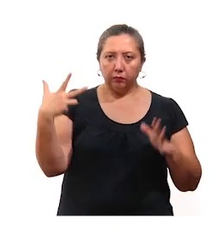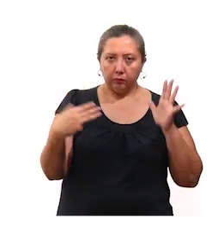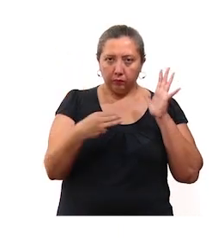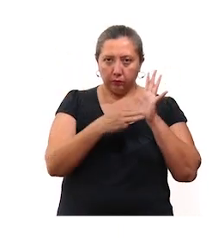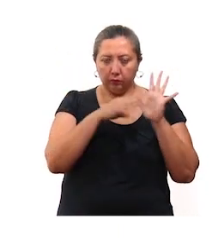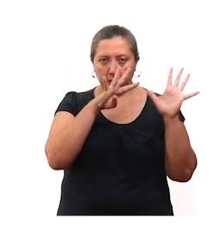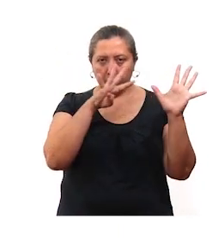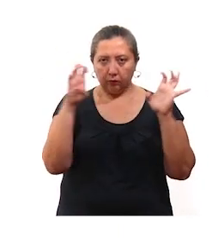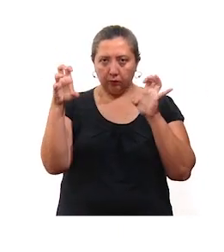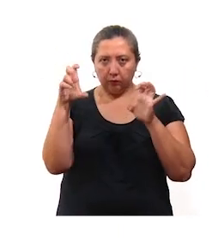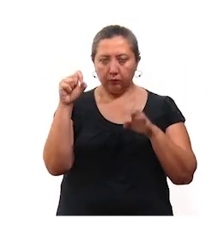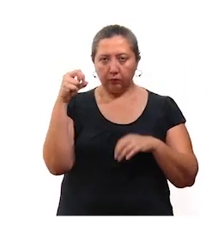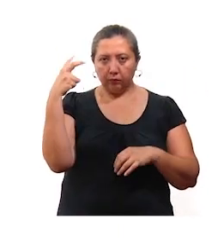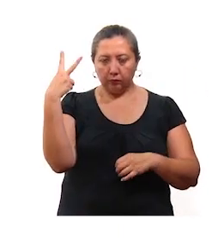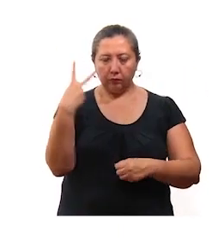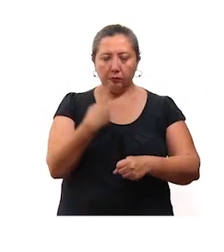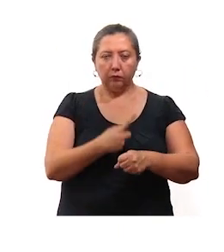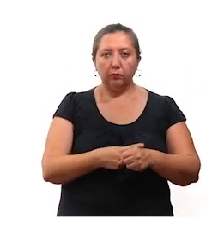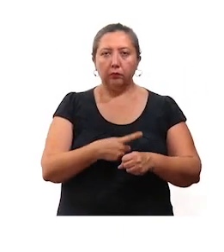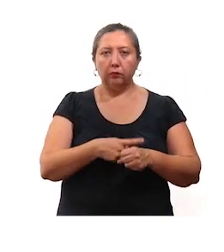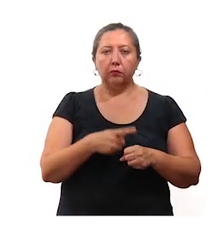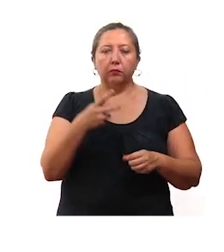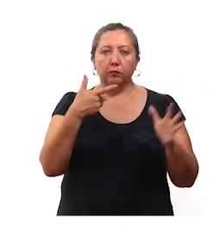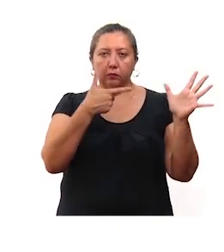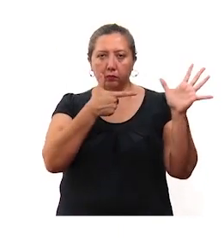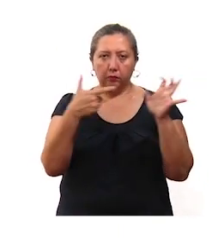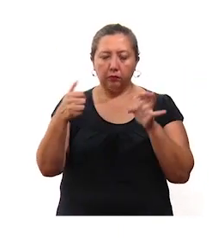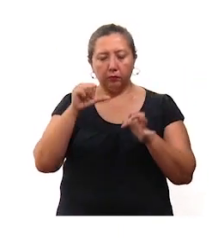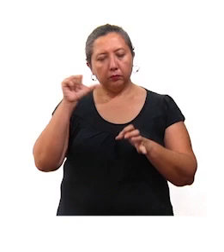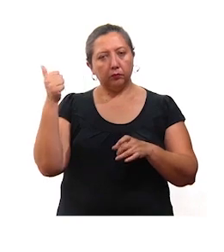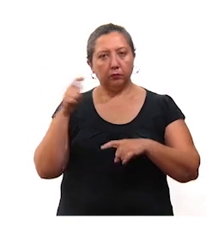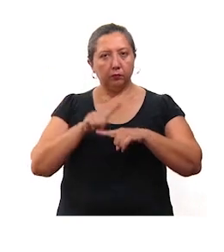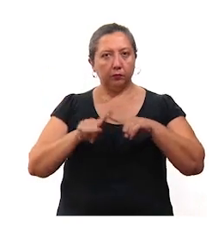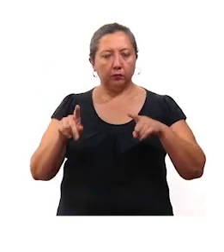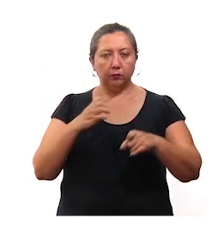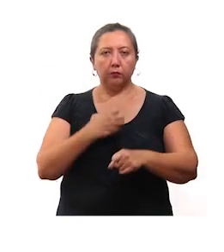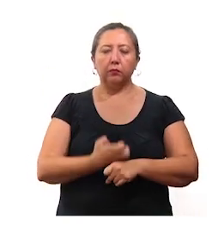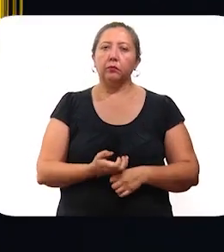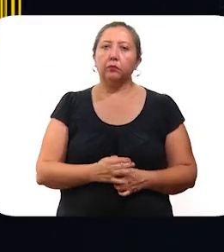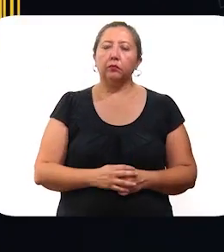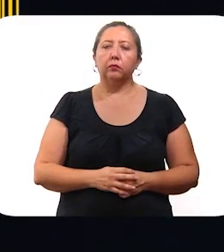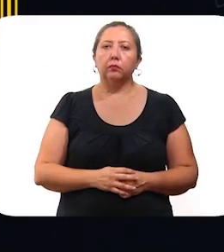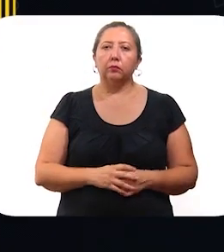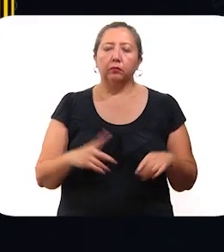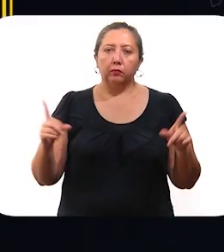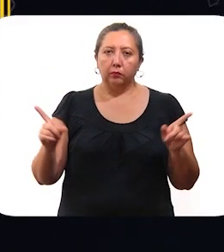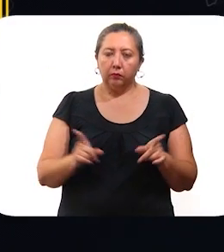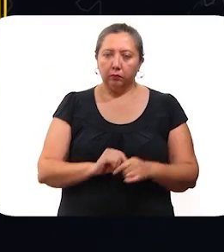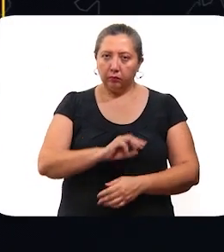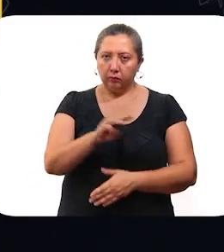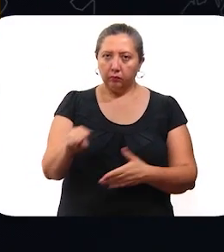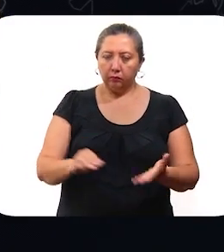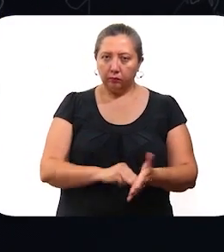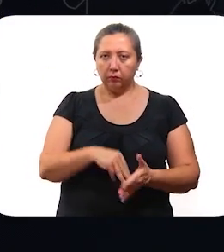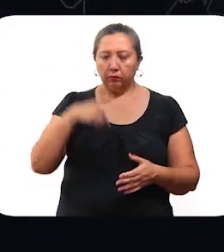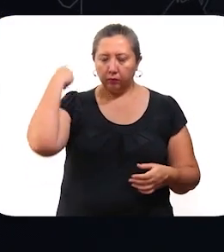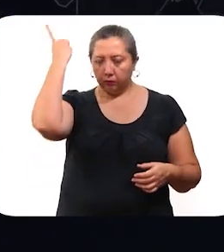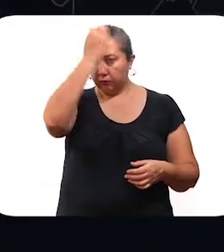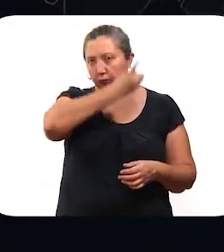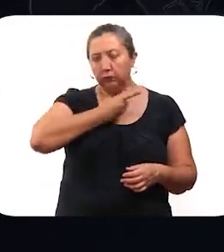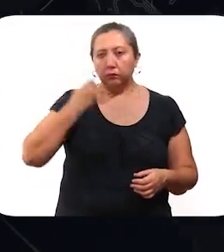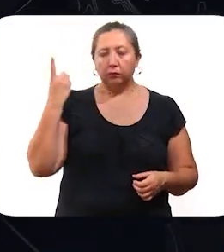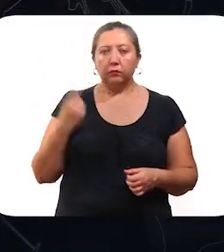,922 casos positivos, 700 son de otro país u otro estado. Específicamente en Mérida se han